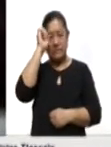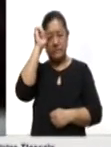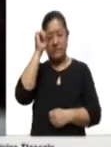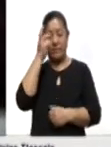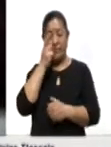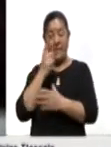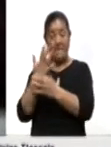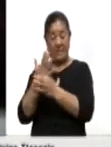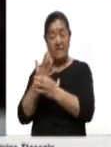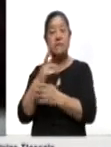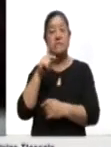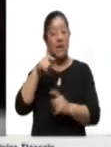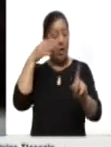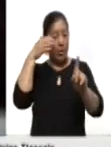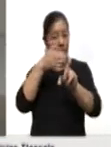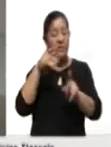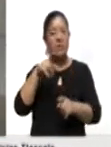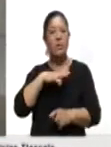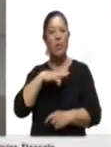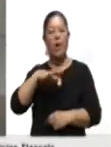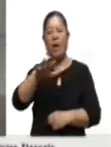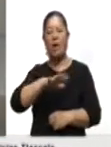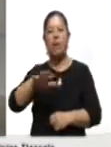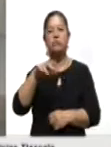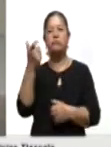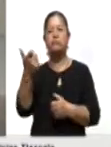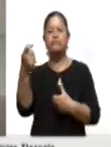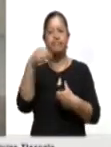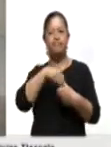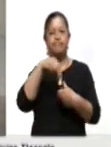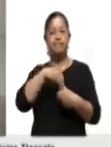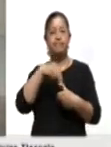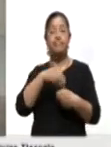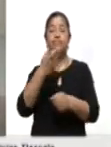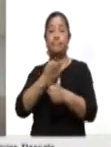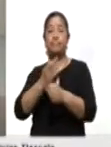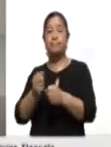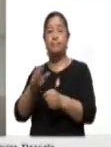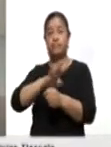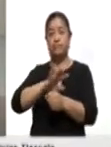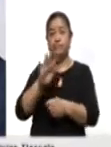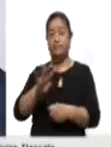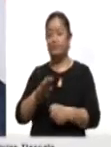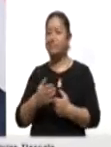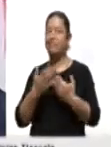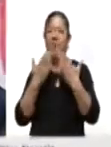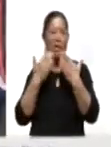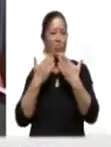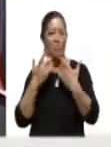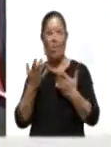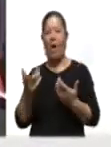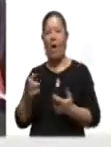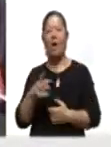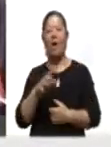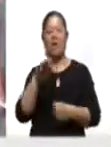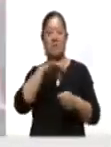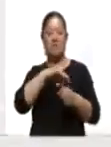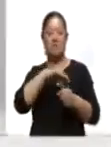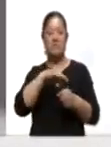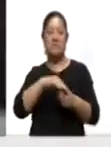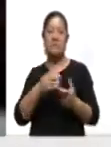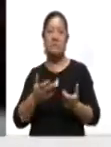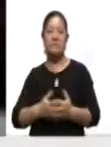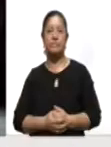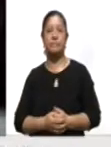que el objetivo será recaudar fondos para la institución, ya que por la pandemia de COVID-19 no han realizado su tradicional colecta anual.